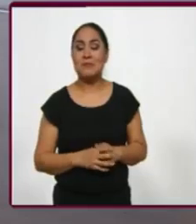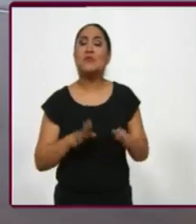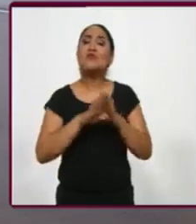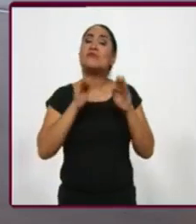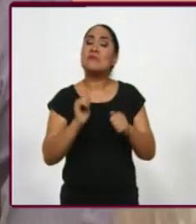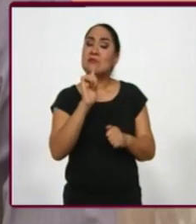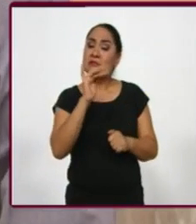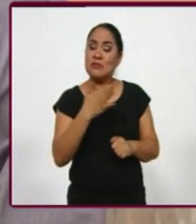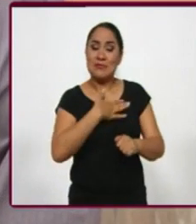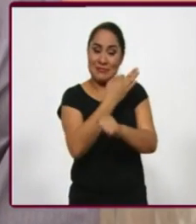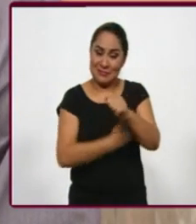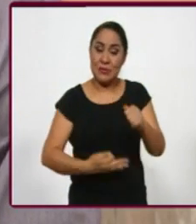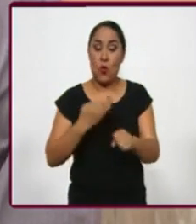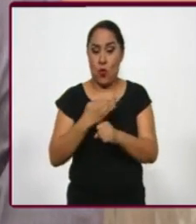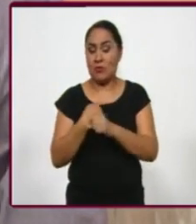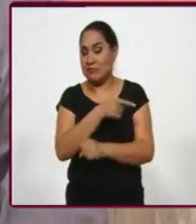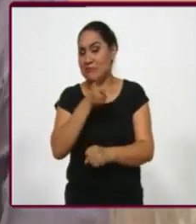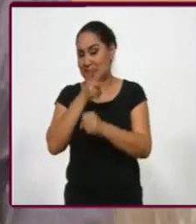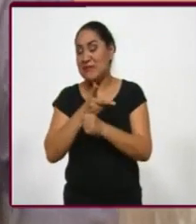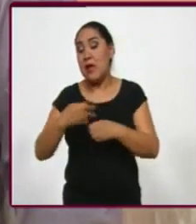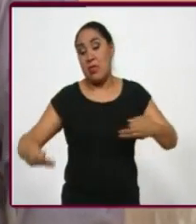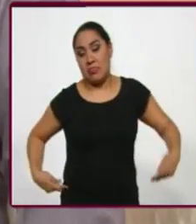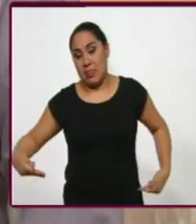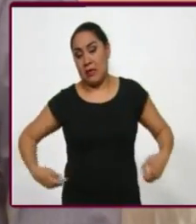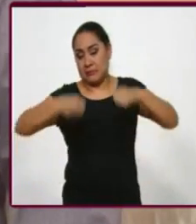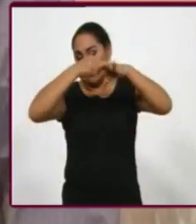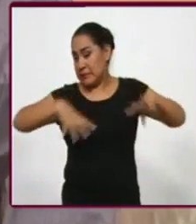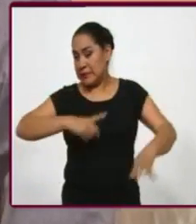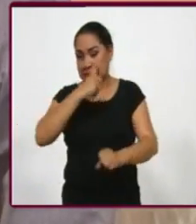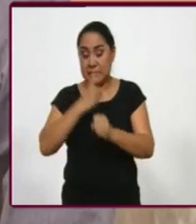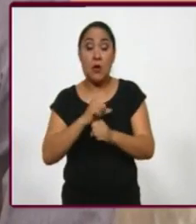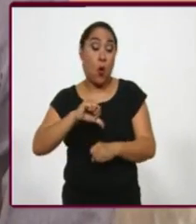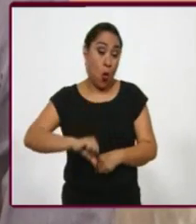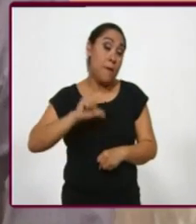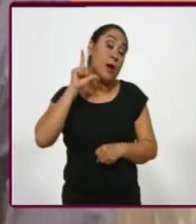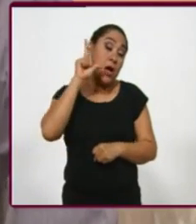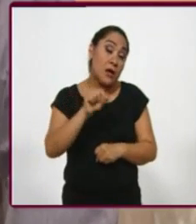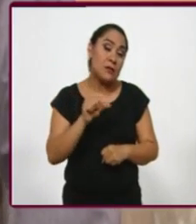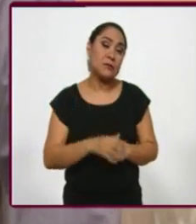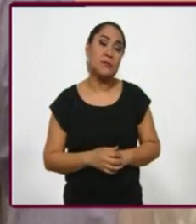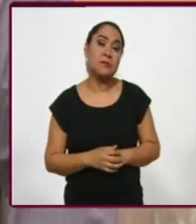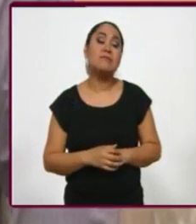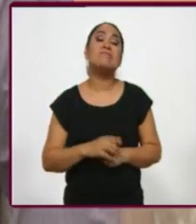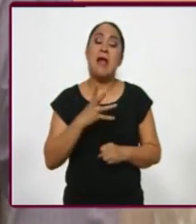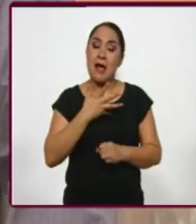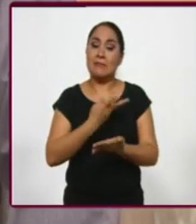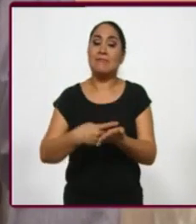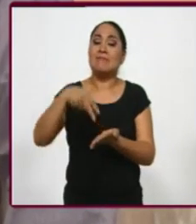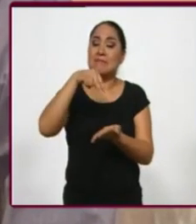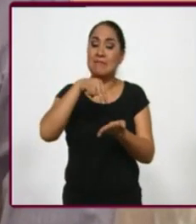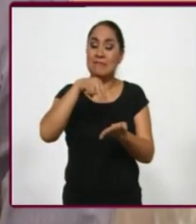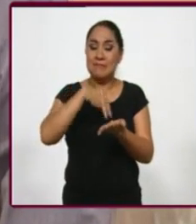¿Cómo estás Leti? Buenas tardes, transmitimos hoy desde el Teatro Principal, donde hoy y mañana tendrá presentaciones